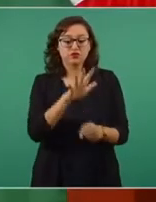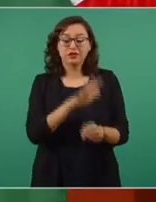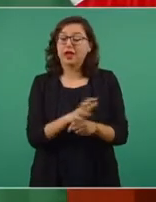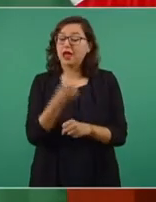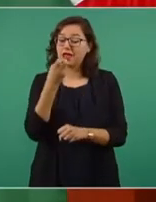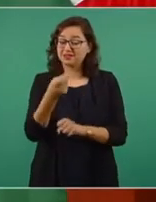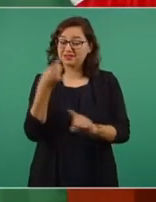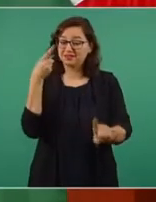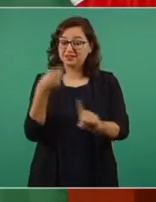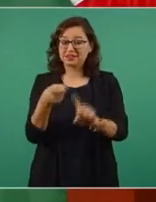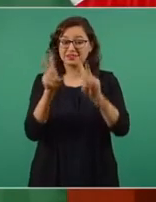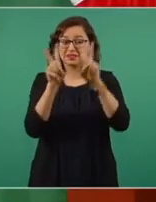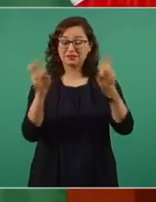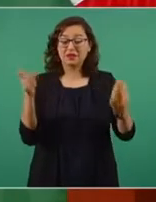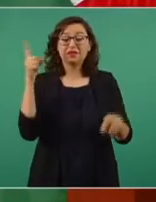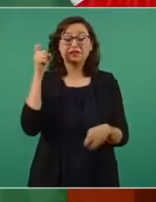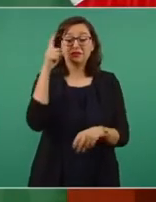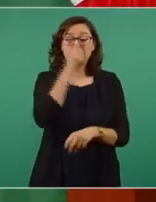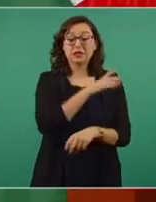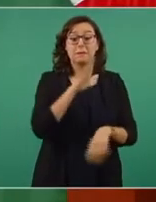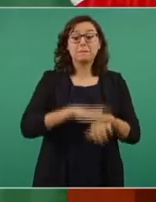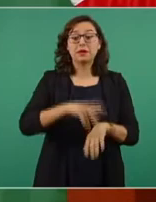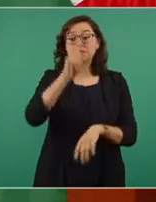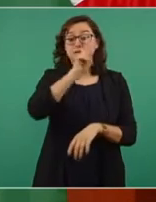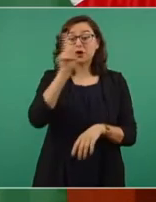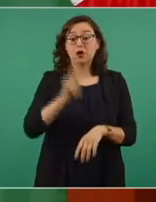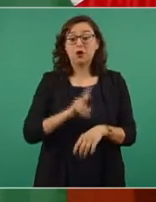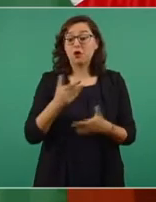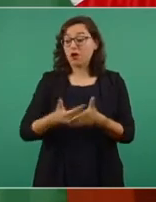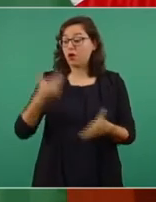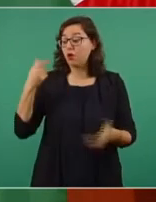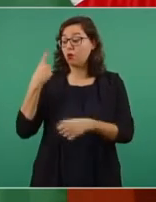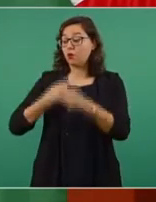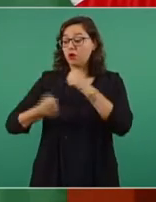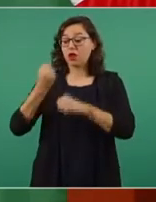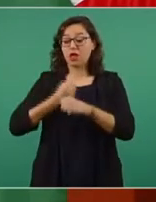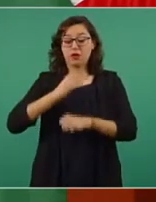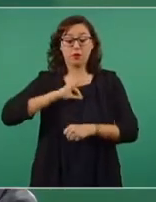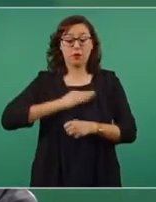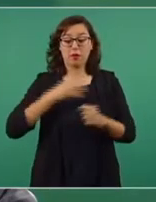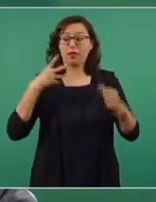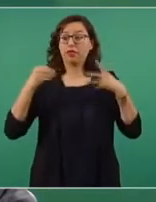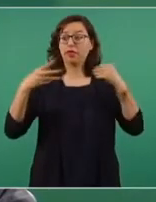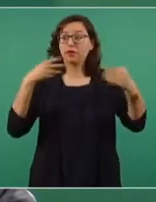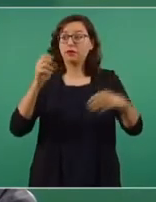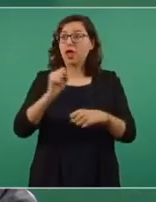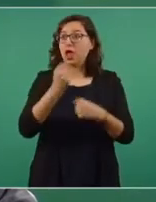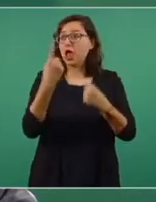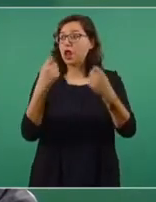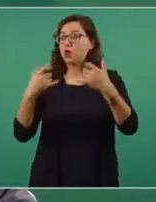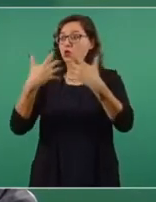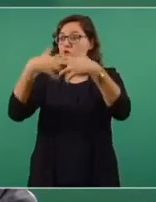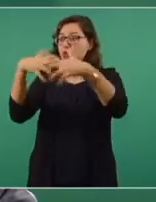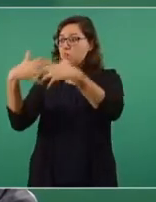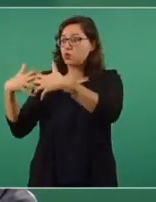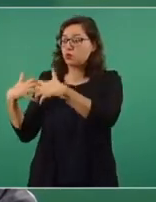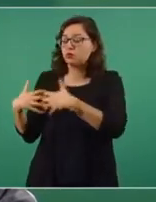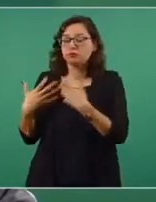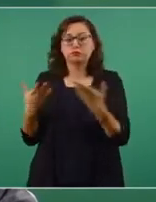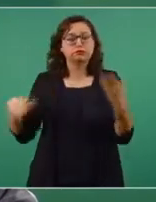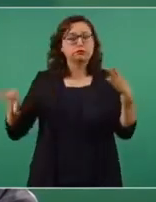la producción ha visto afectada por la pandemia. Habíamos empezado antes del COVID esta